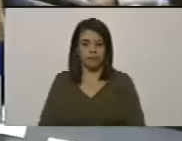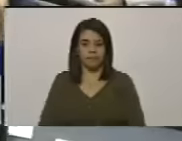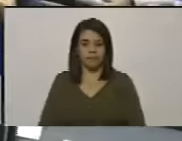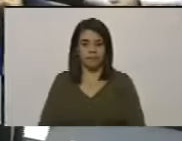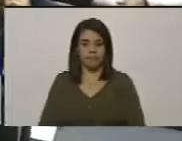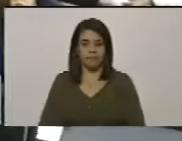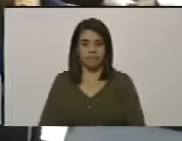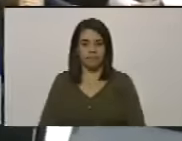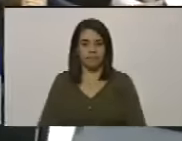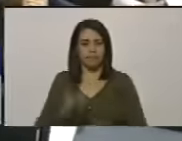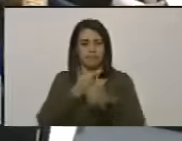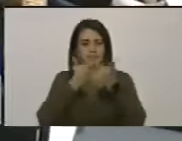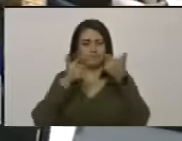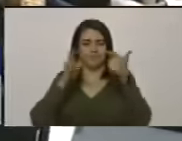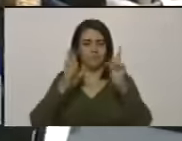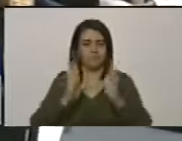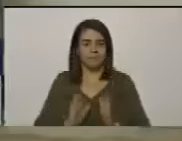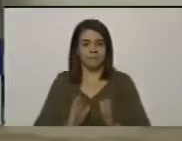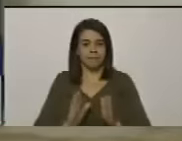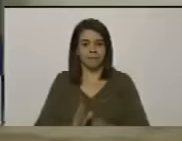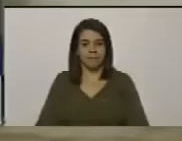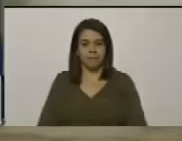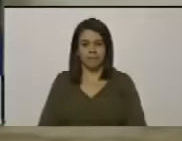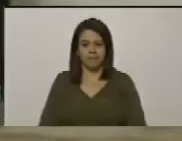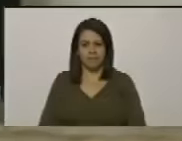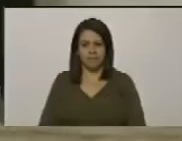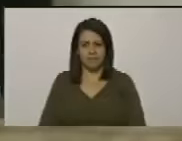dice el libertador bueno tengo